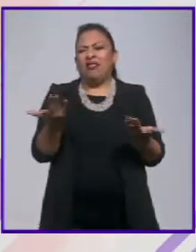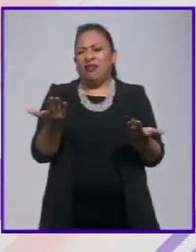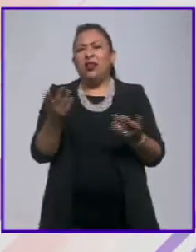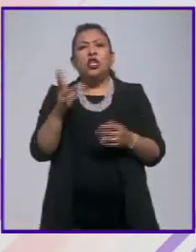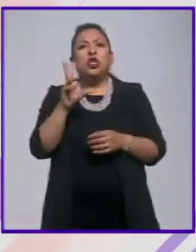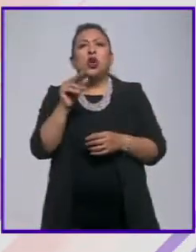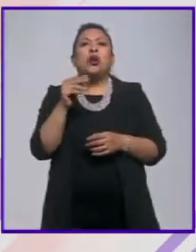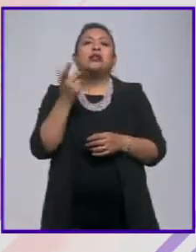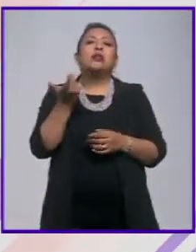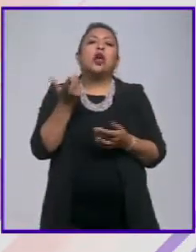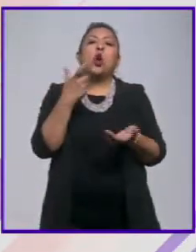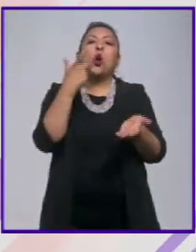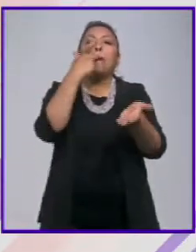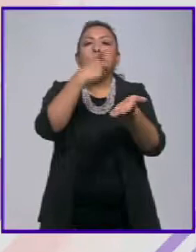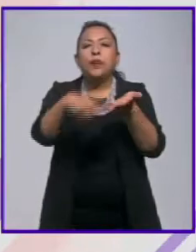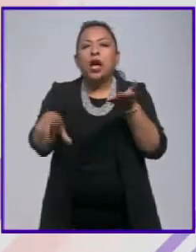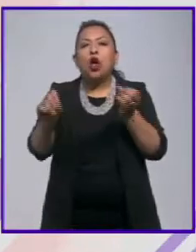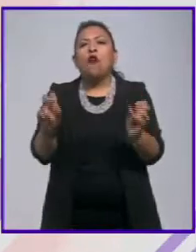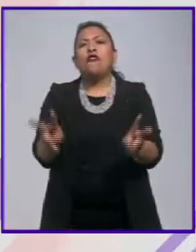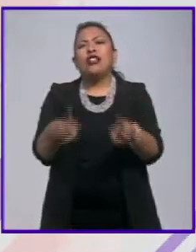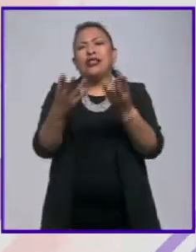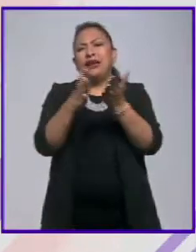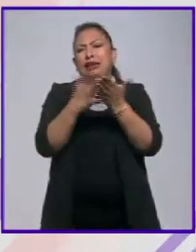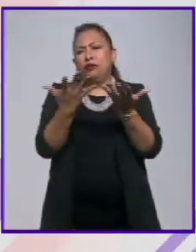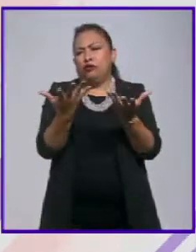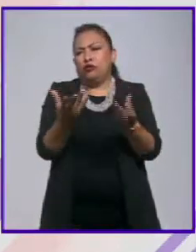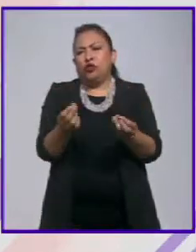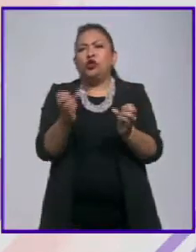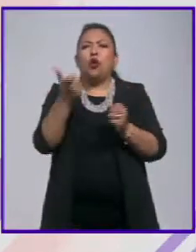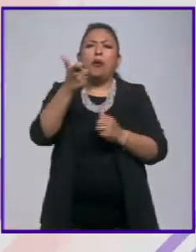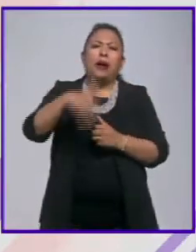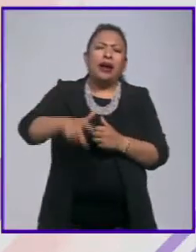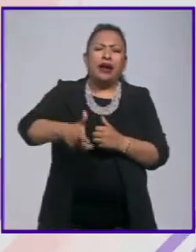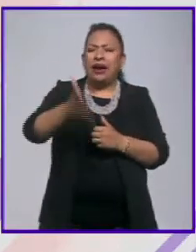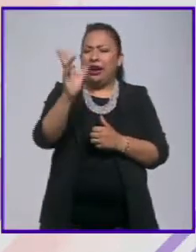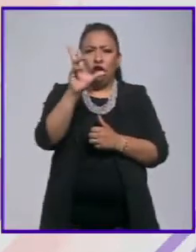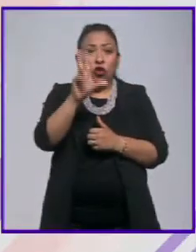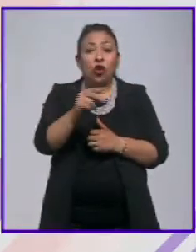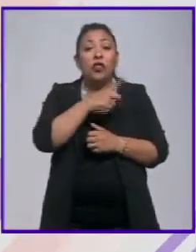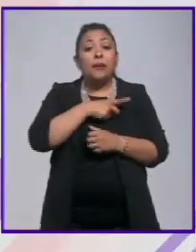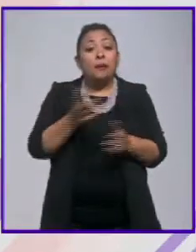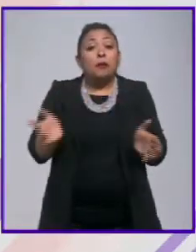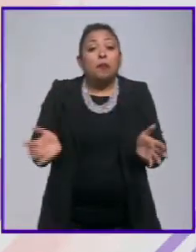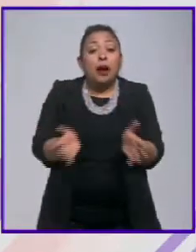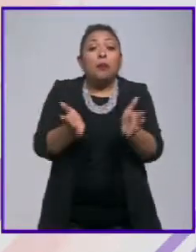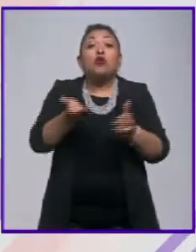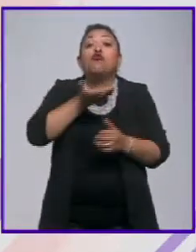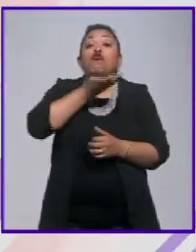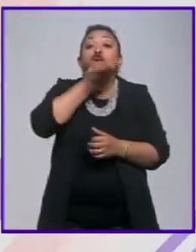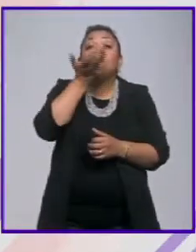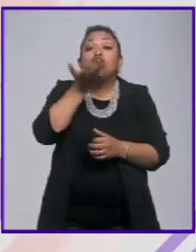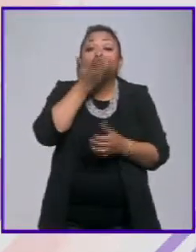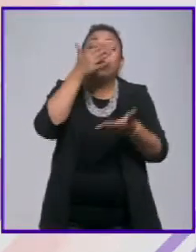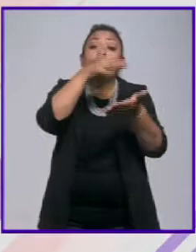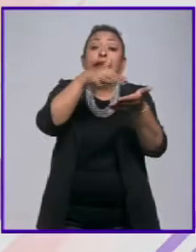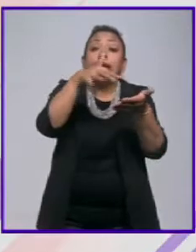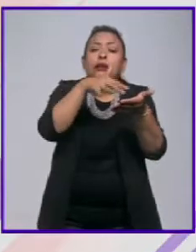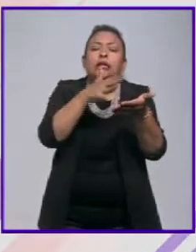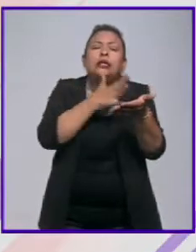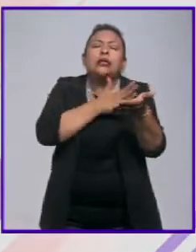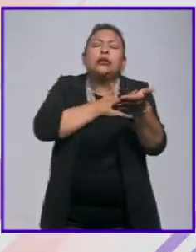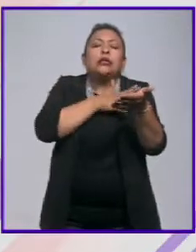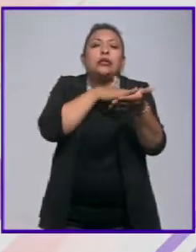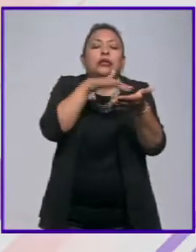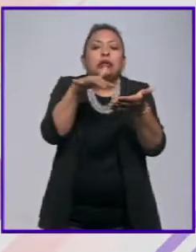trata insistimos de comprar o de que se vendan muchos libros o que estén baratos o caros se trata de que fomentemos ese hábito de la lectura ese amor